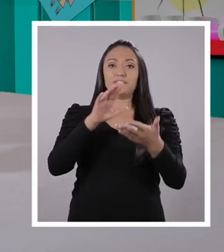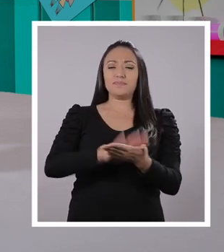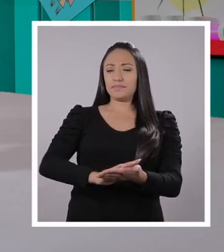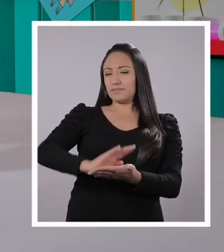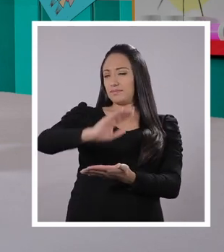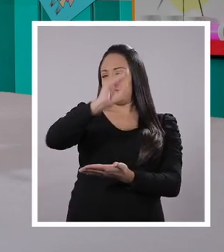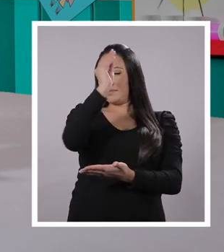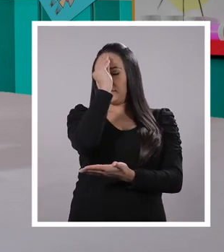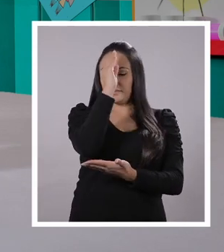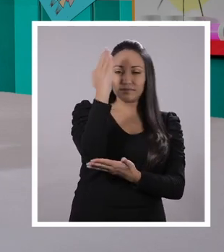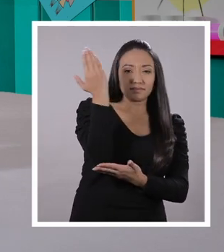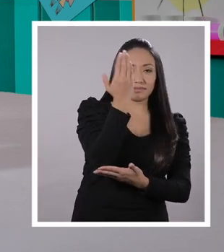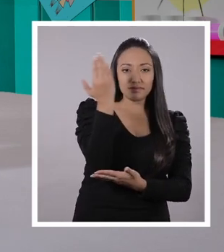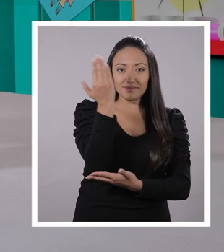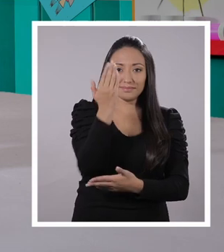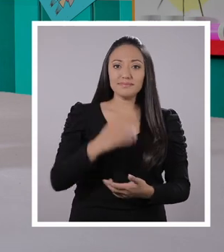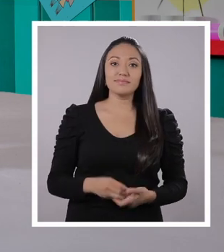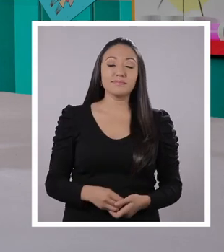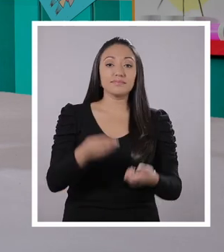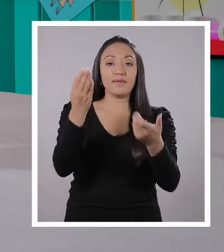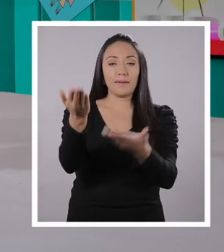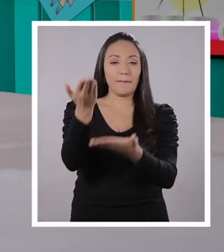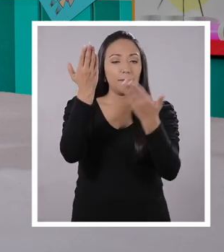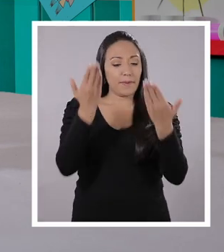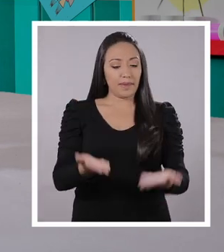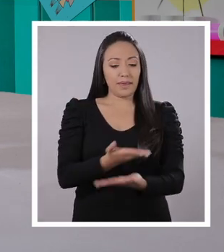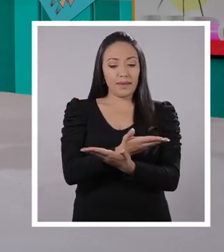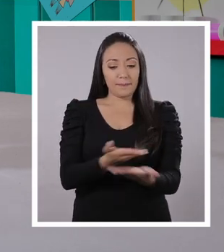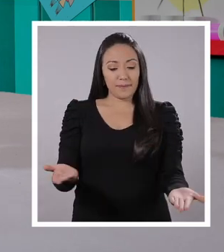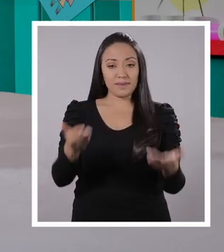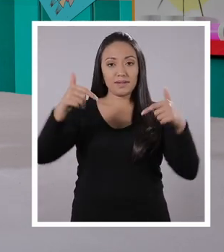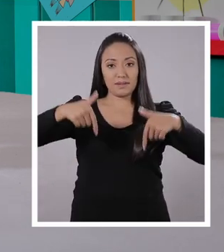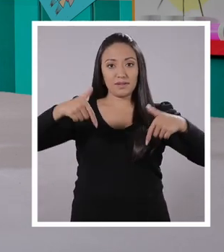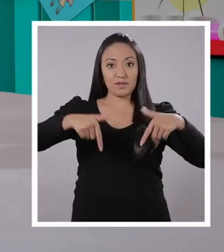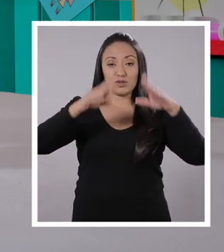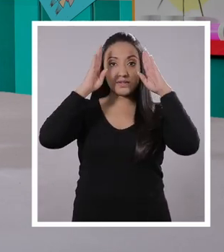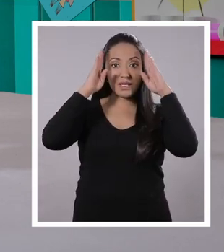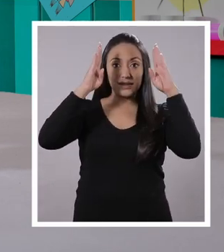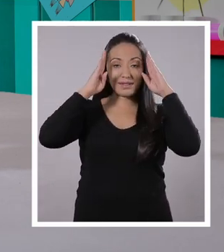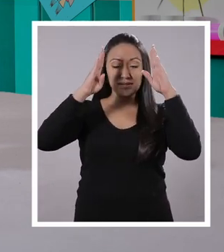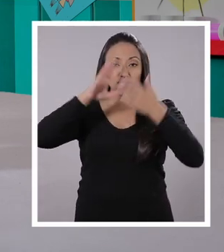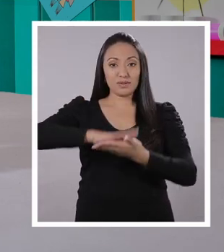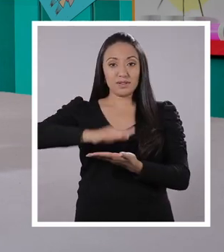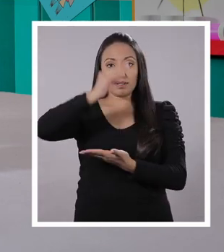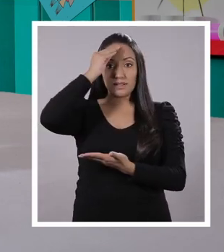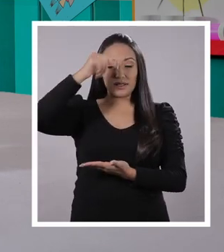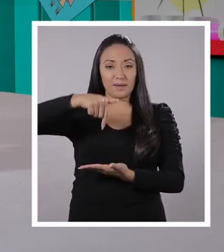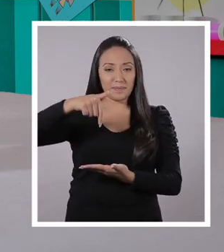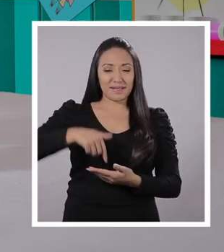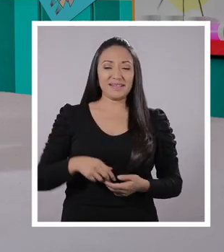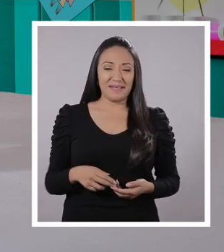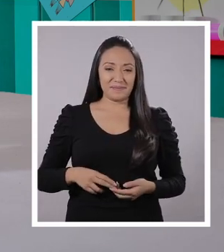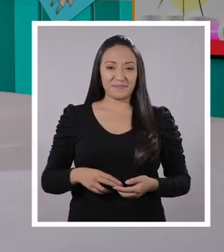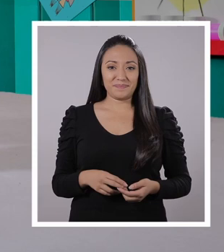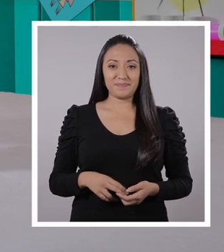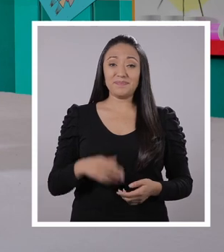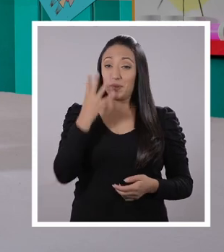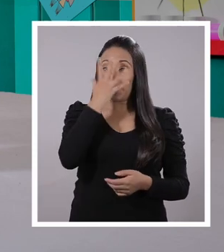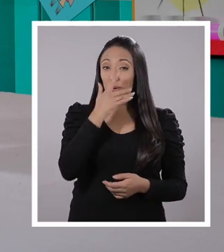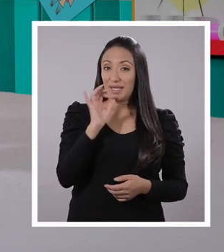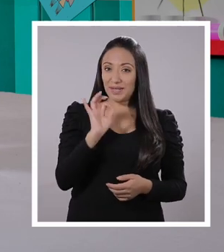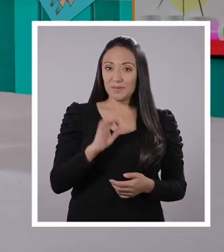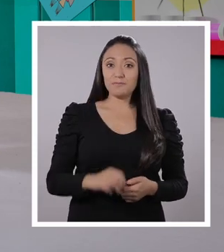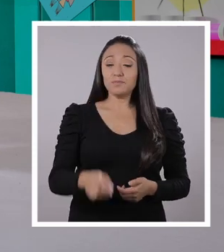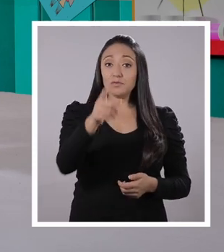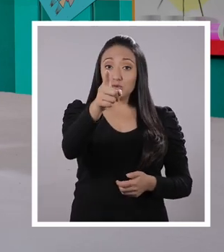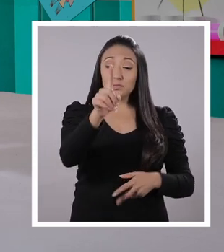Aprender la Tele? Bienvenidos y bienvenidas a este, su programa, nuestro programa. Hermoso, ¿verdad?